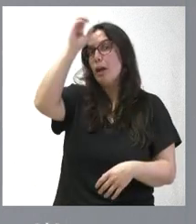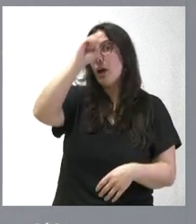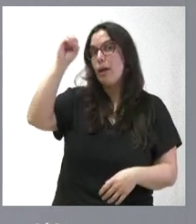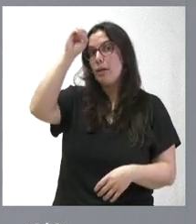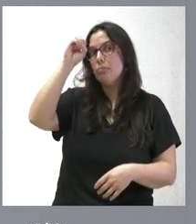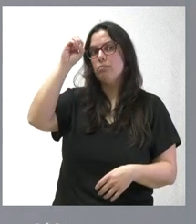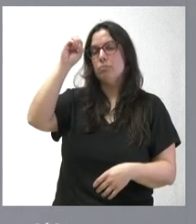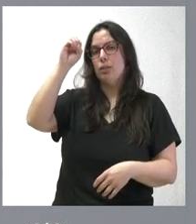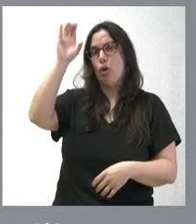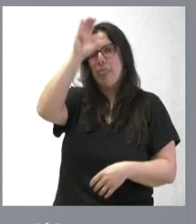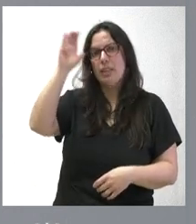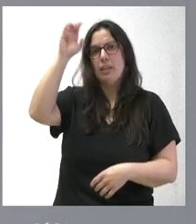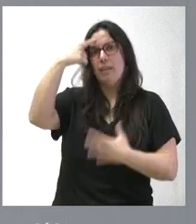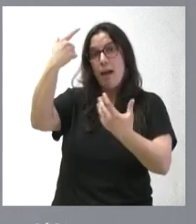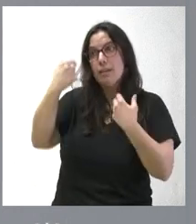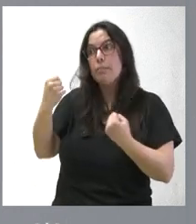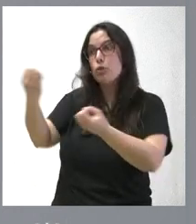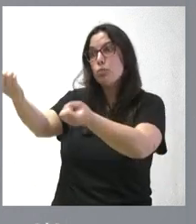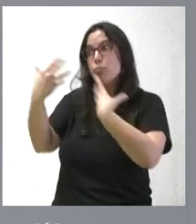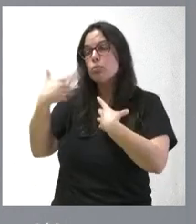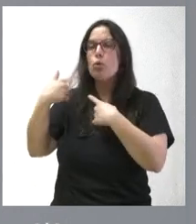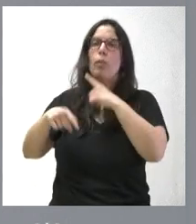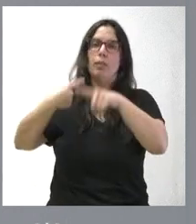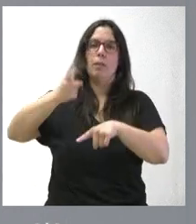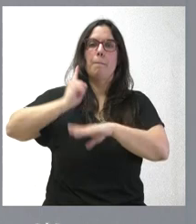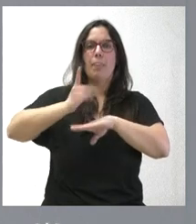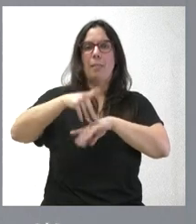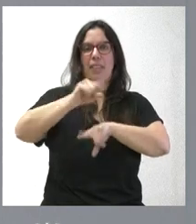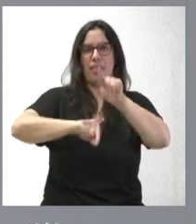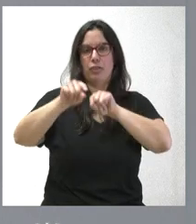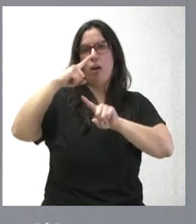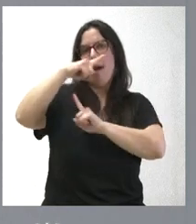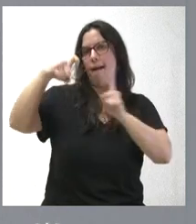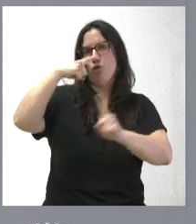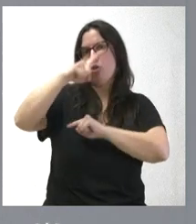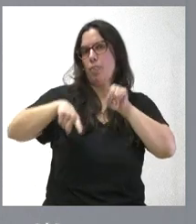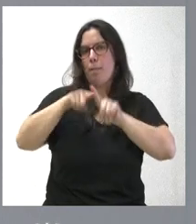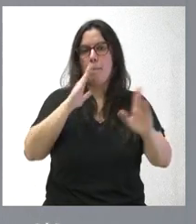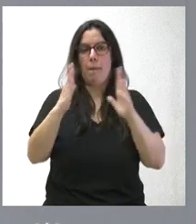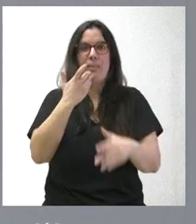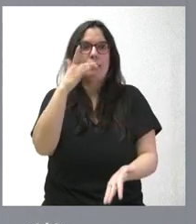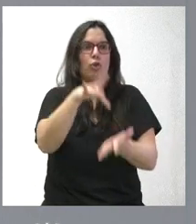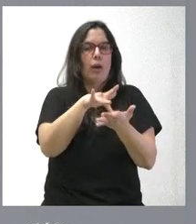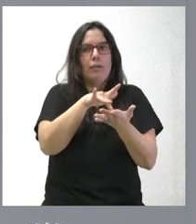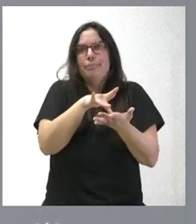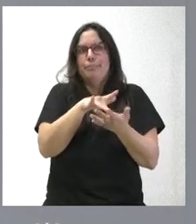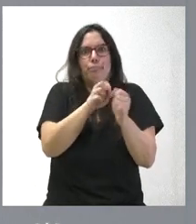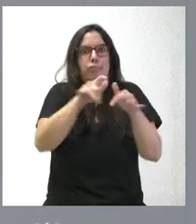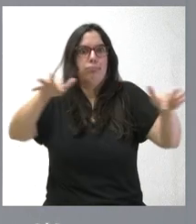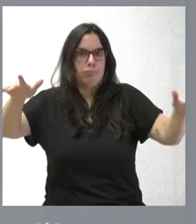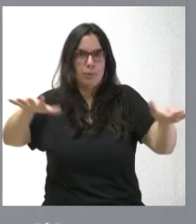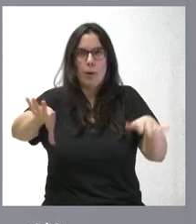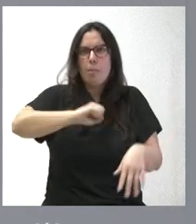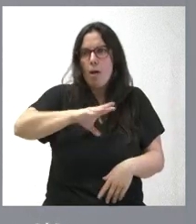opiniones científicas irán tomando las decisiones que correspondan para cada uno de los ejercicios. Lógicamente, si hubiera alguna pandemia de una dimensión